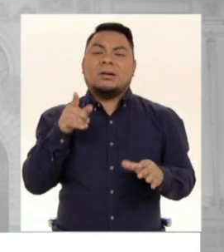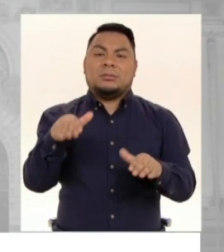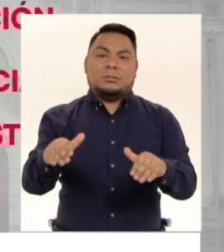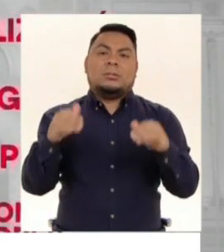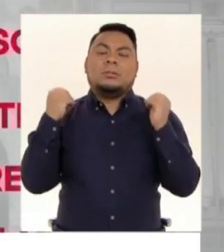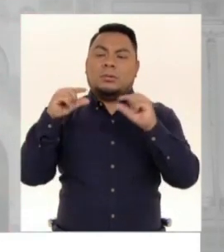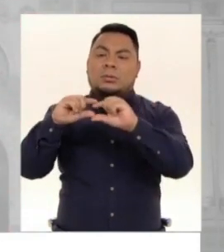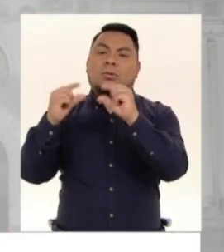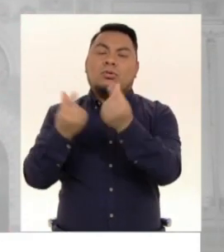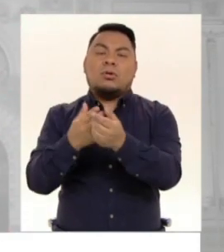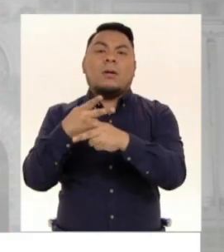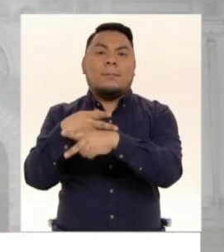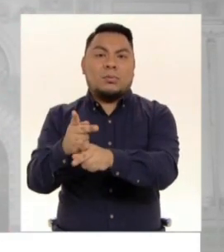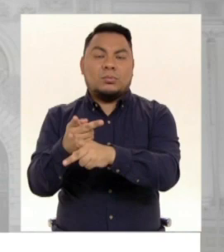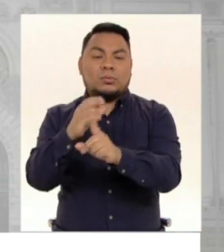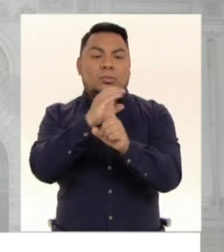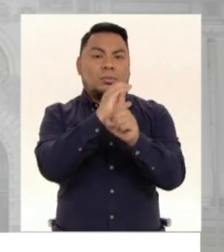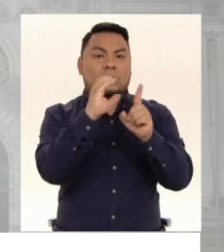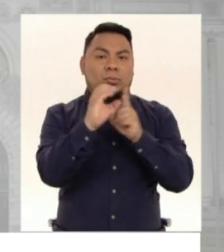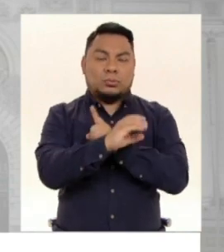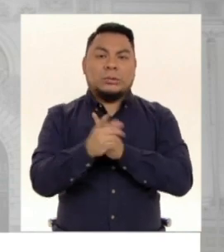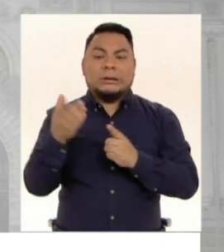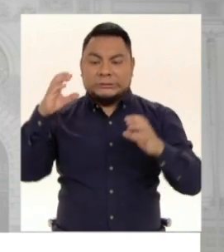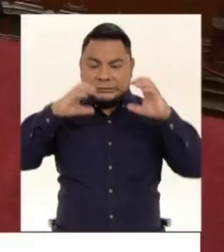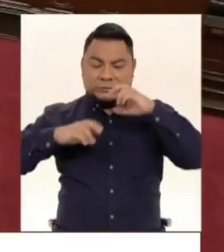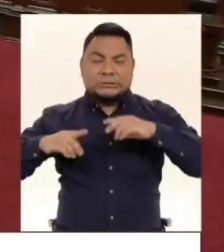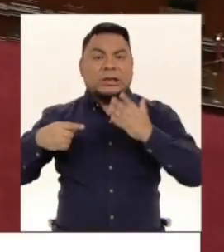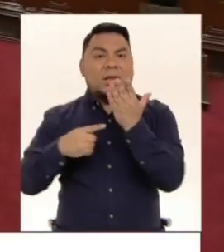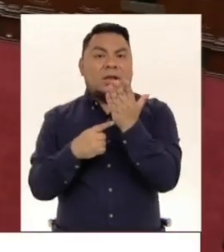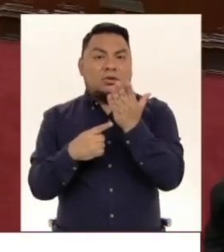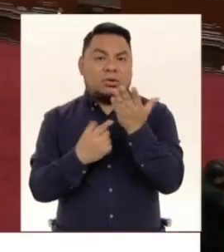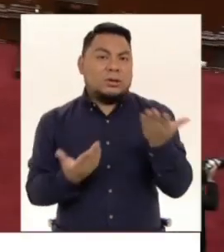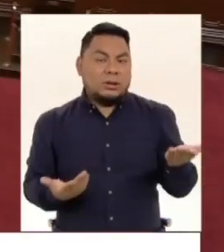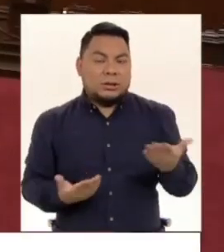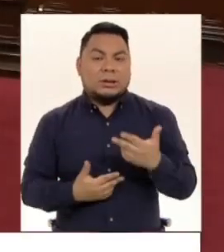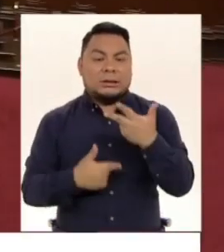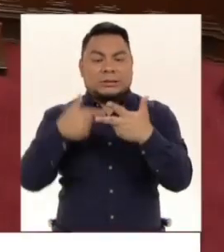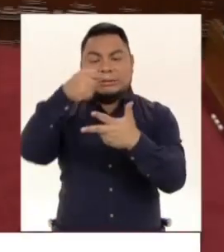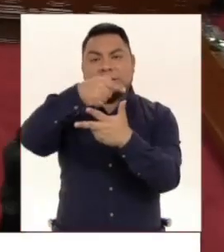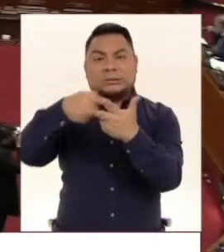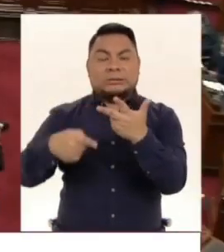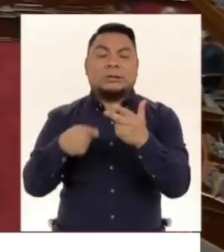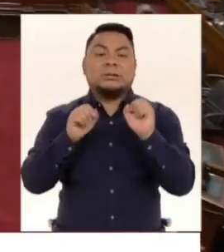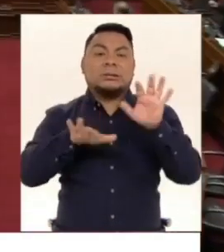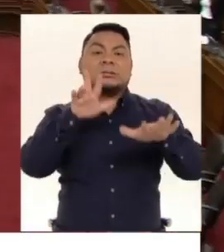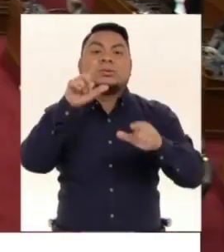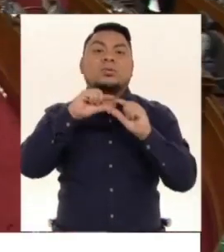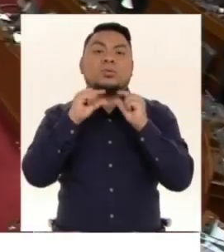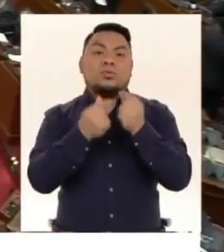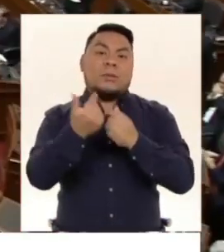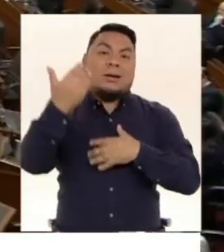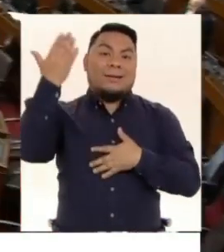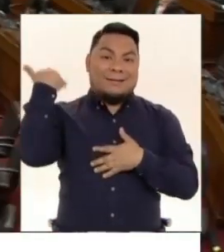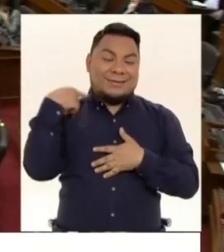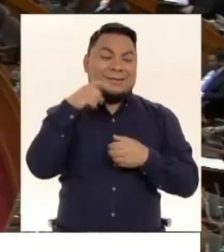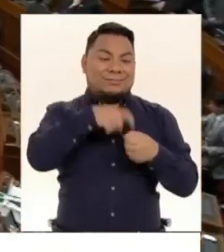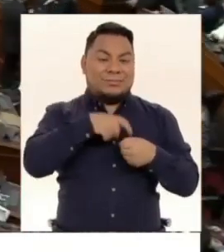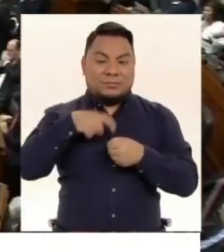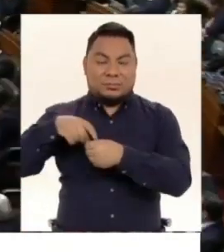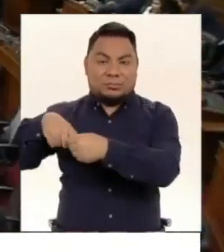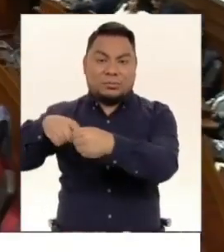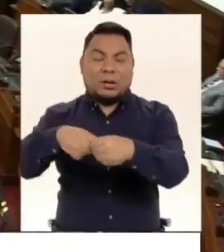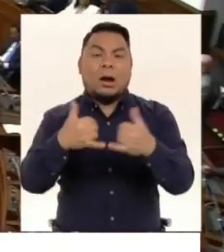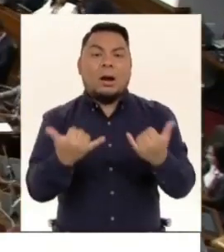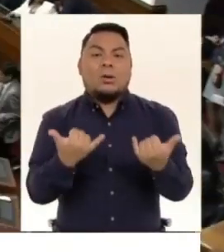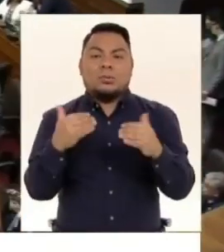comisiones de producción, cultura y ciencia y tecnología. Es decir, de los 13 grupos de trabajo que presidía hasta hace poco, ahora